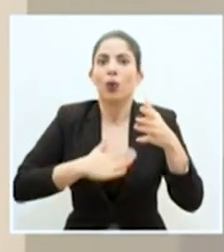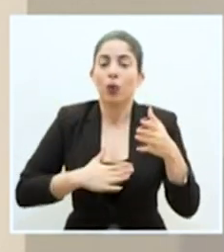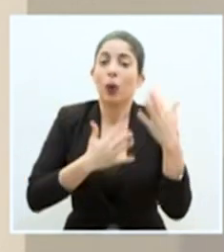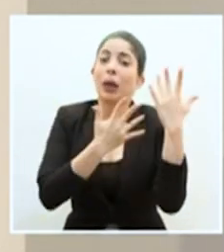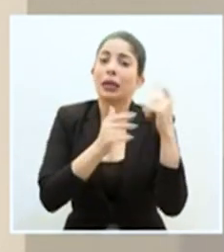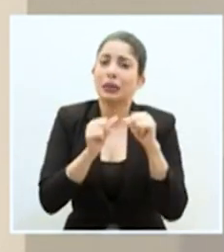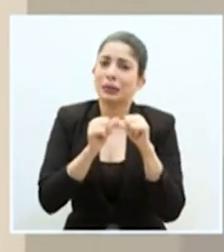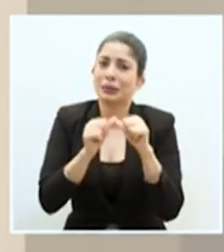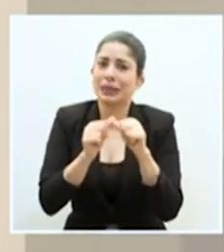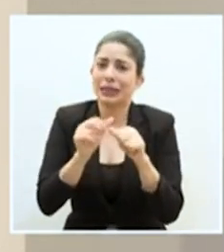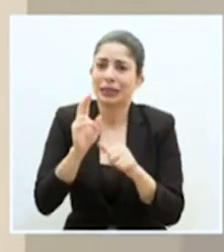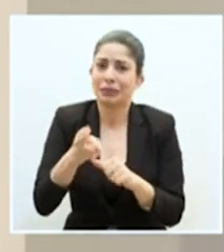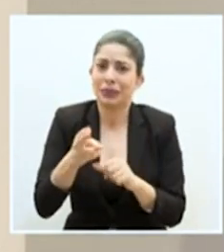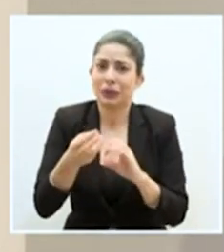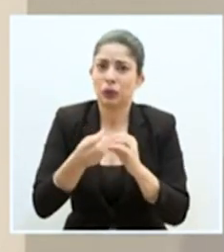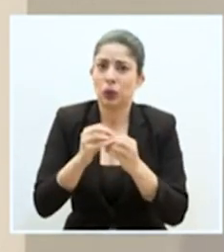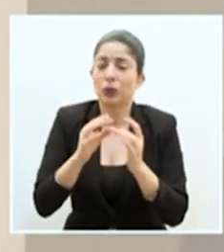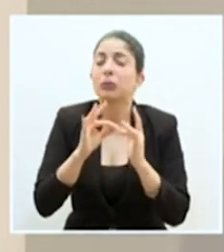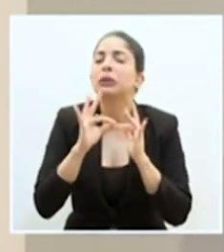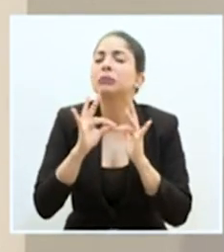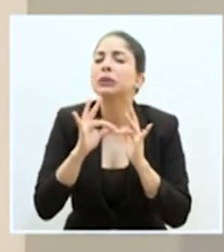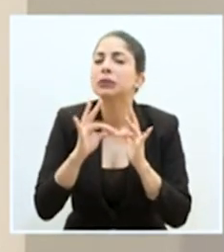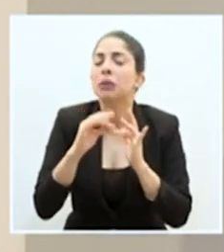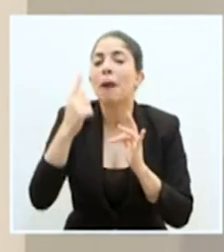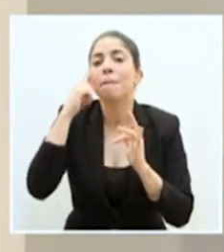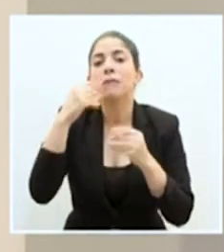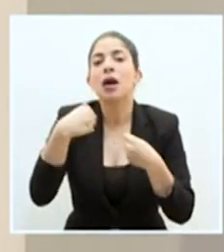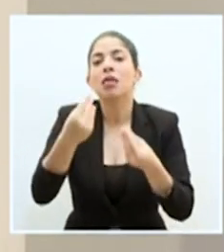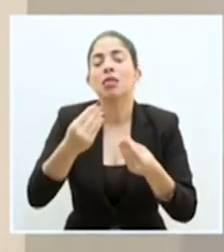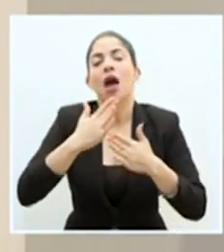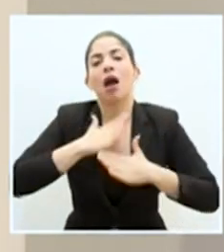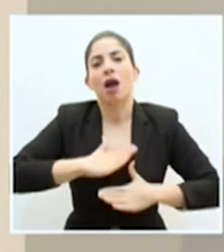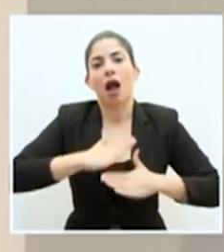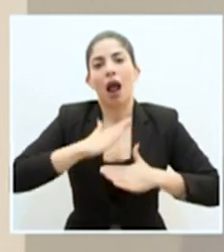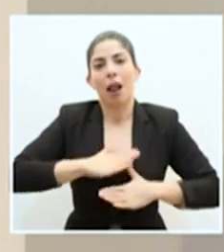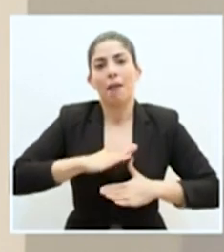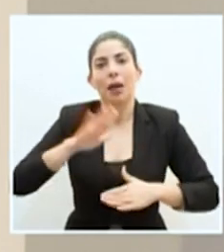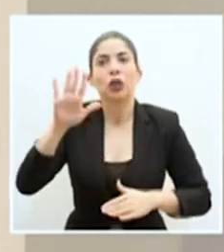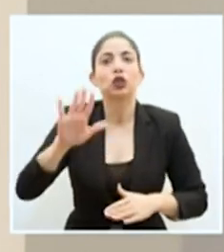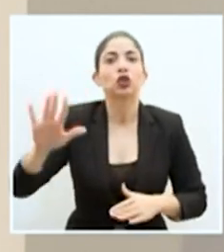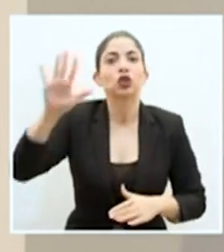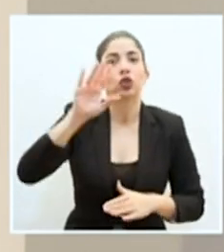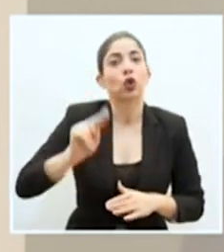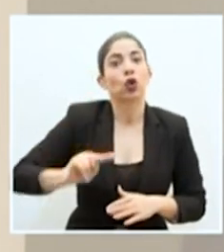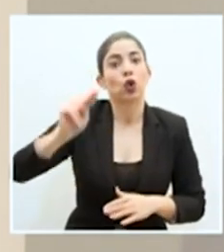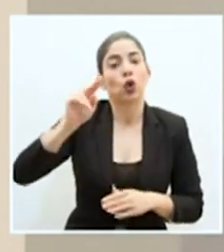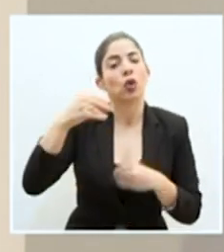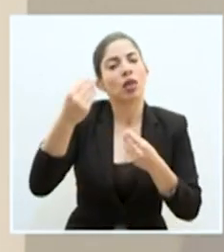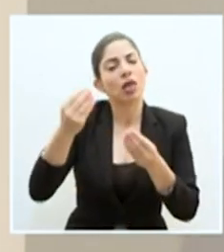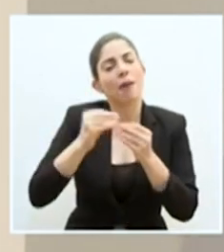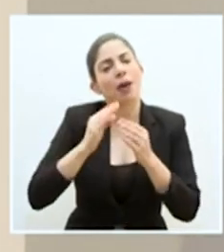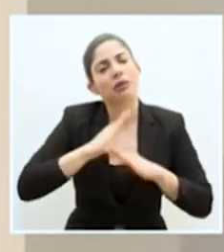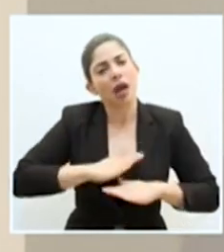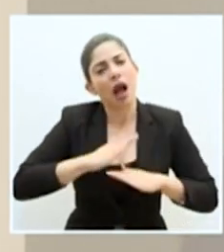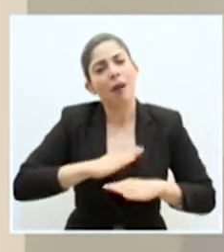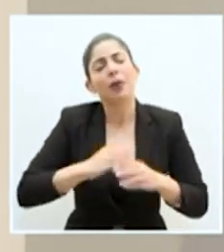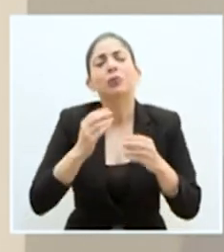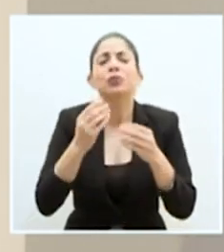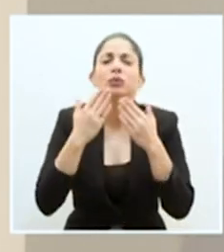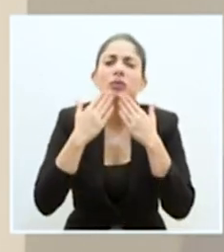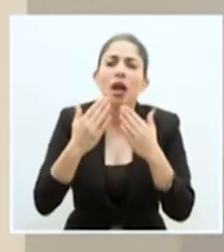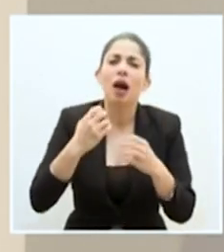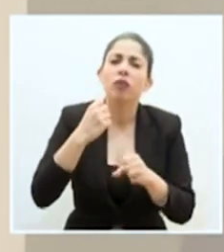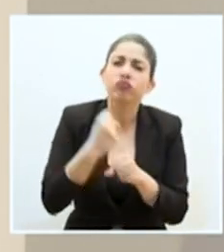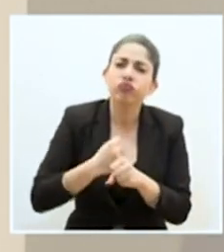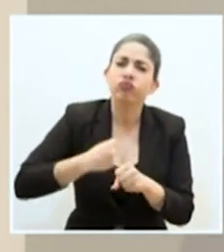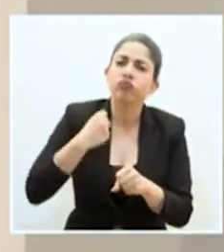sigamos en esa dirección, sobre todo para llevar calma a la zona norte del país. Gracias por todo el trabajo que se ha